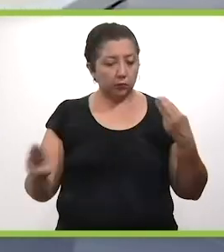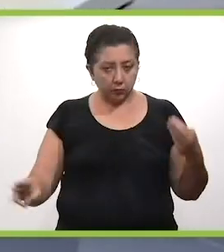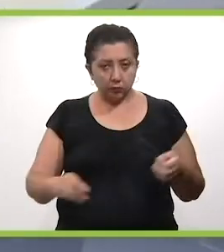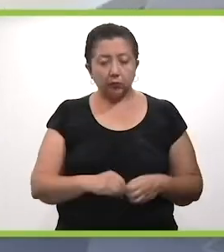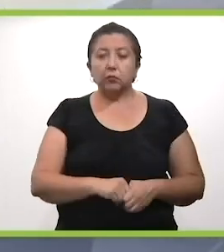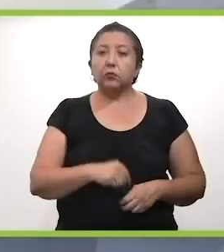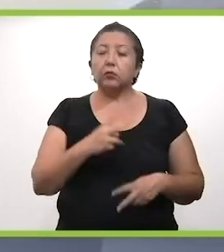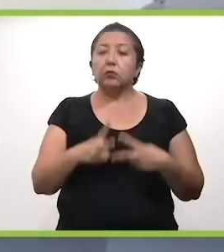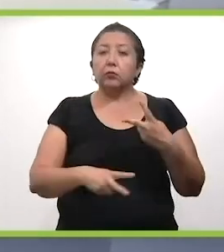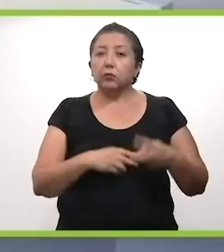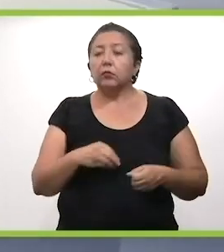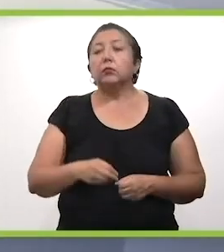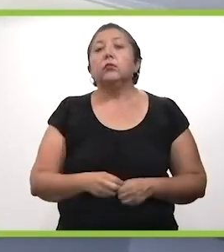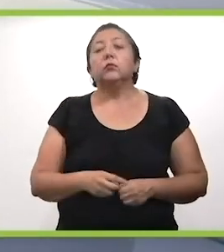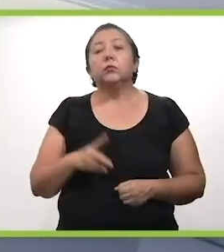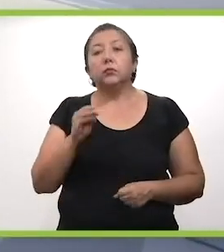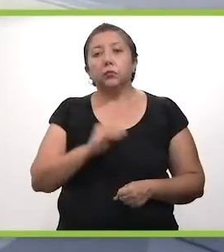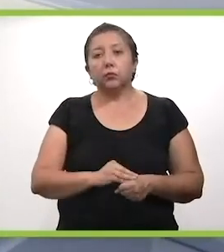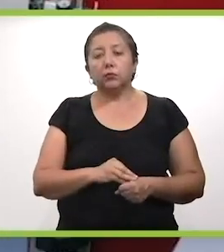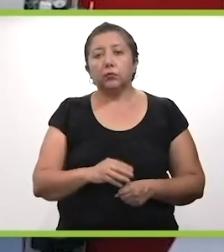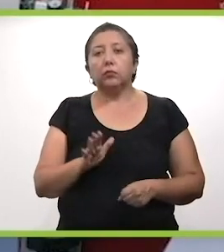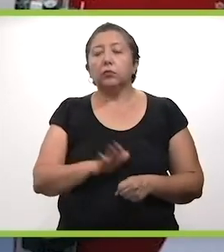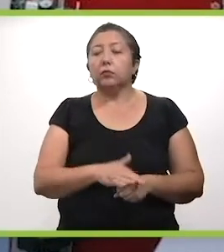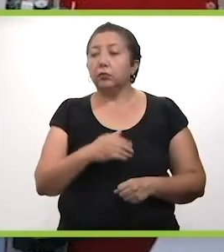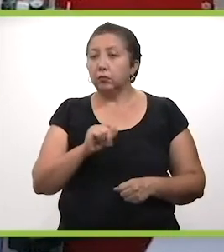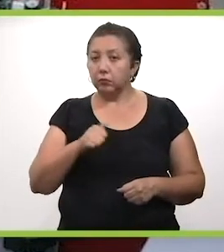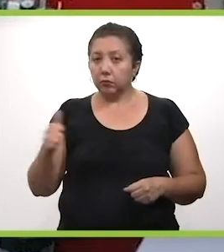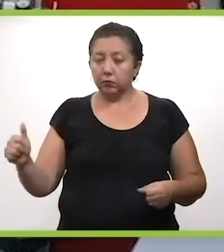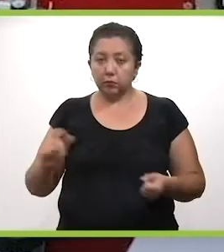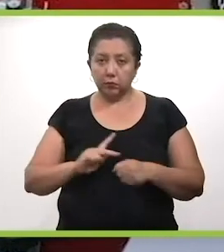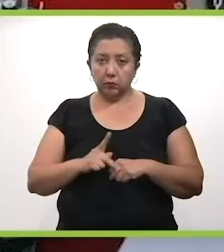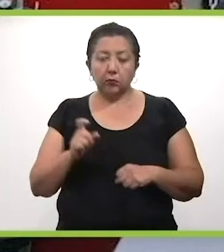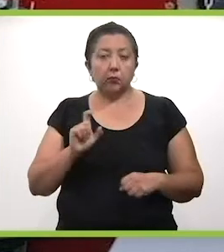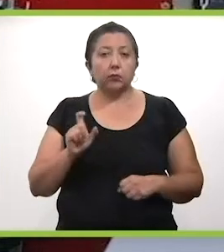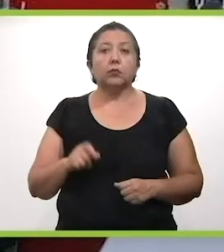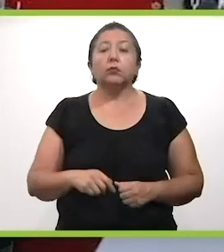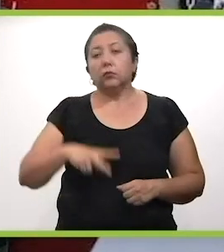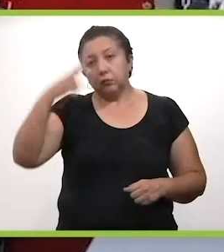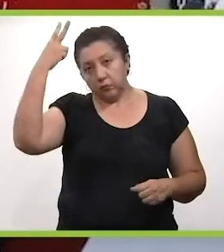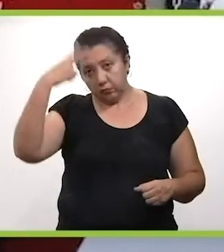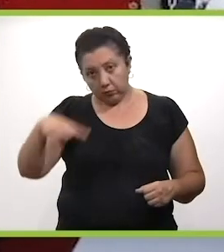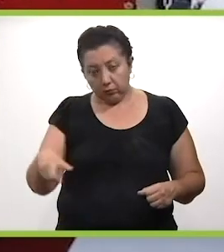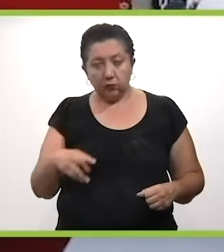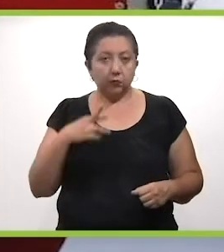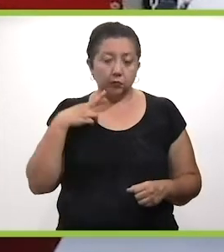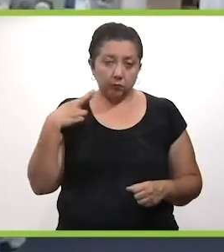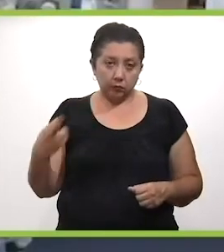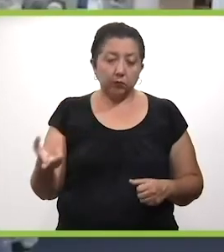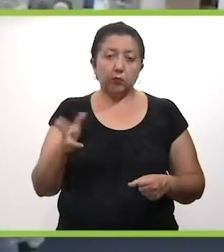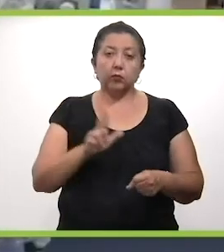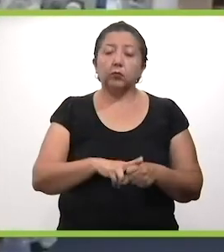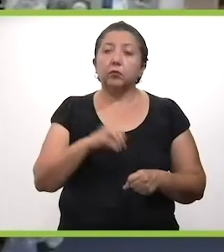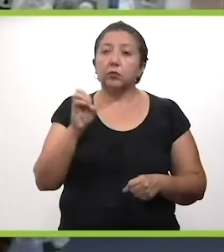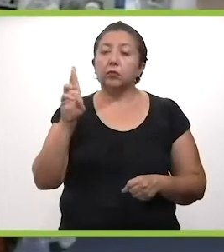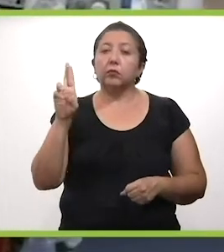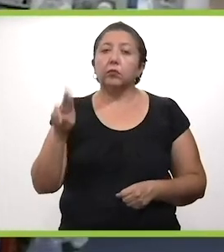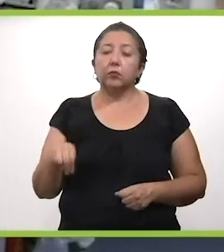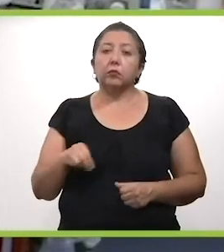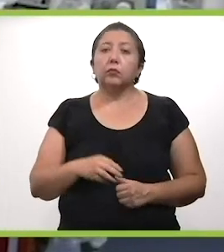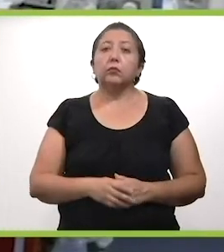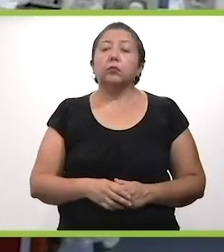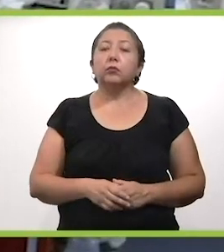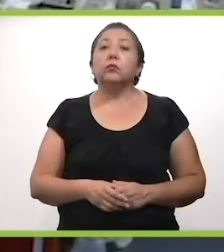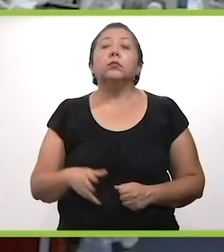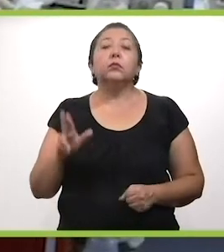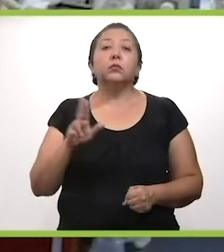hospitales en el mundo y los van rankeando evidentemente por países. Cuando se van a México, resulta que el Hospital